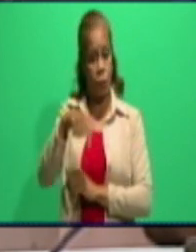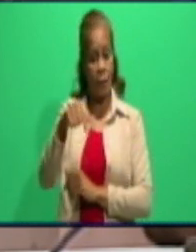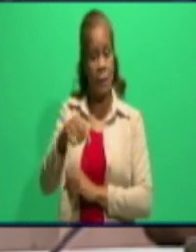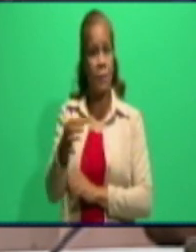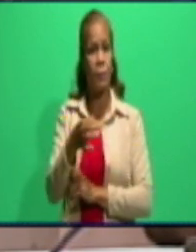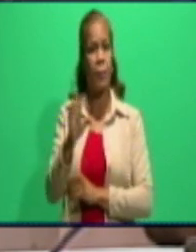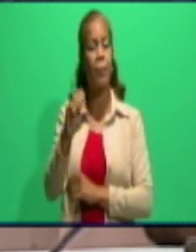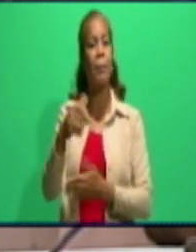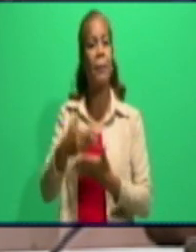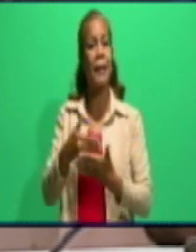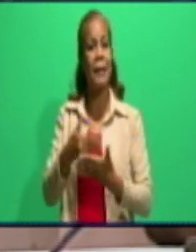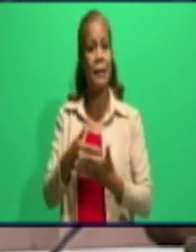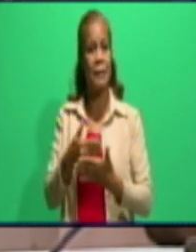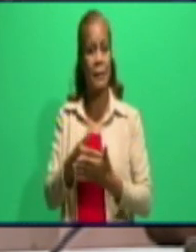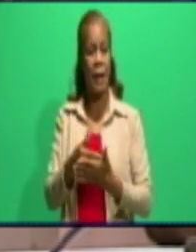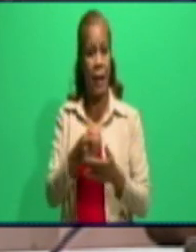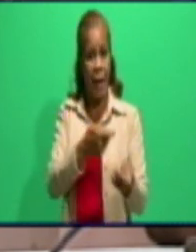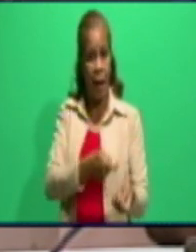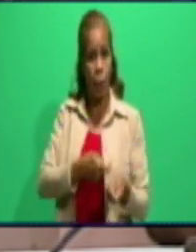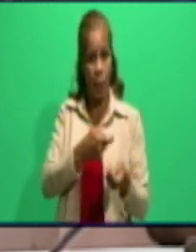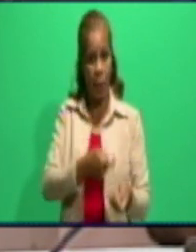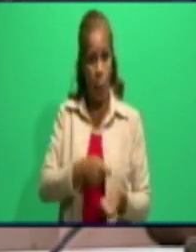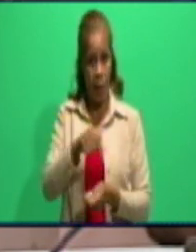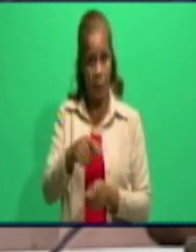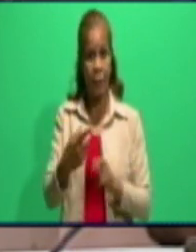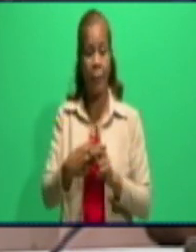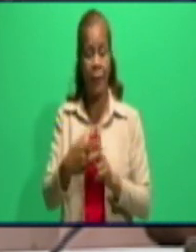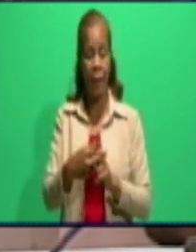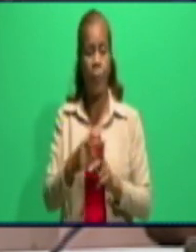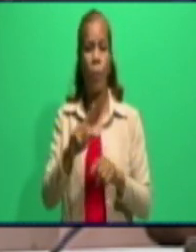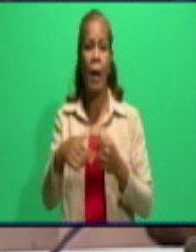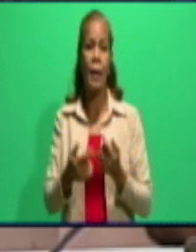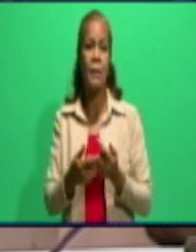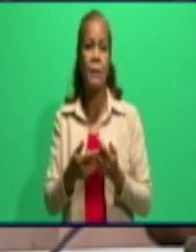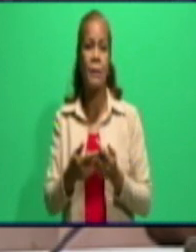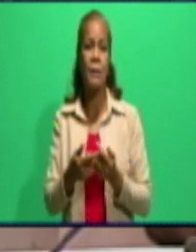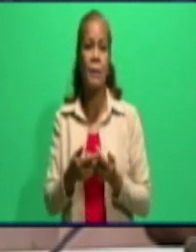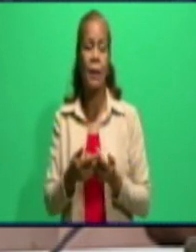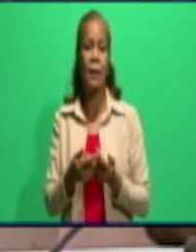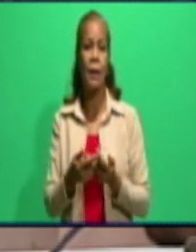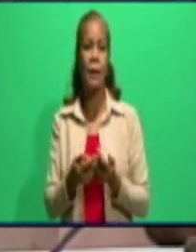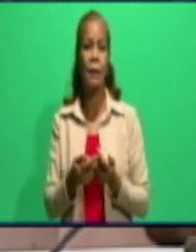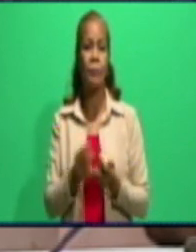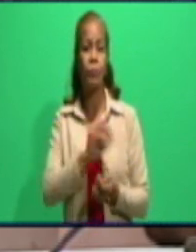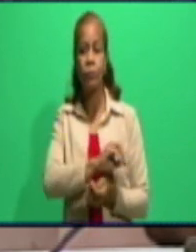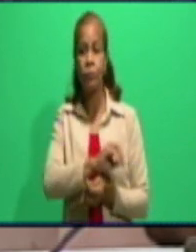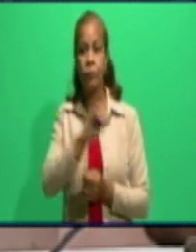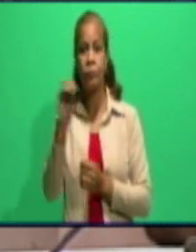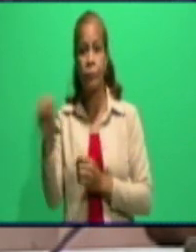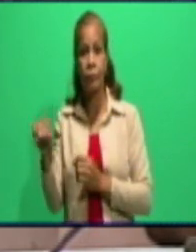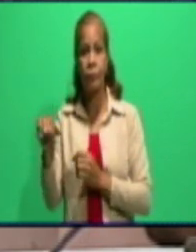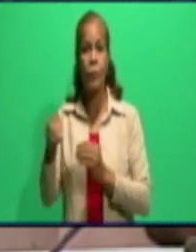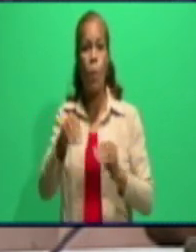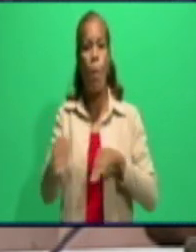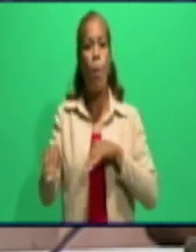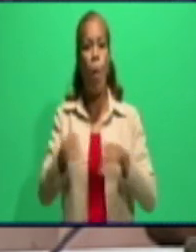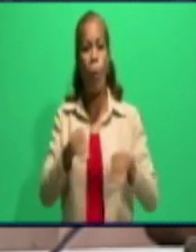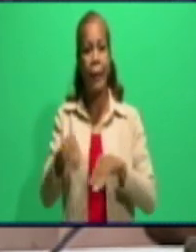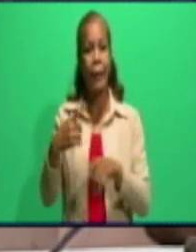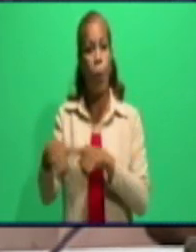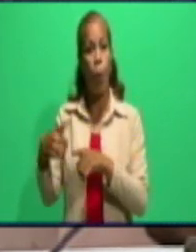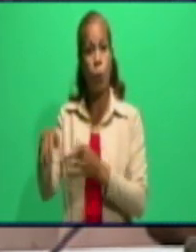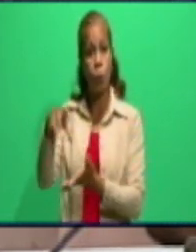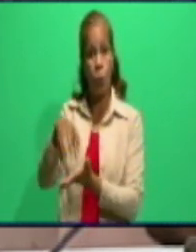que se prestaba para, de manera ilegal, trasladar una cantidad importante de ajo que se trasladó desde la